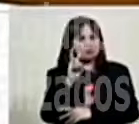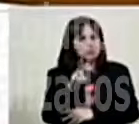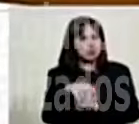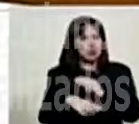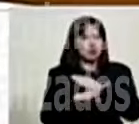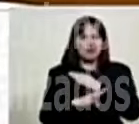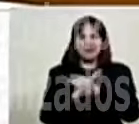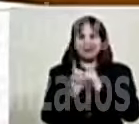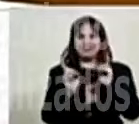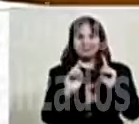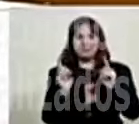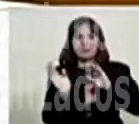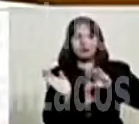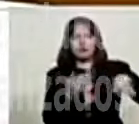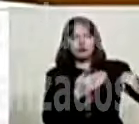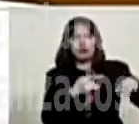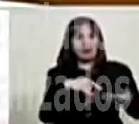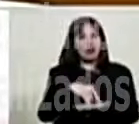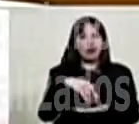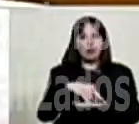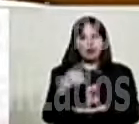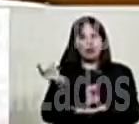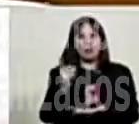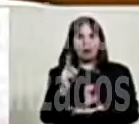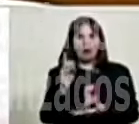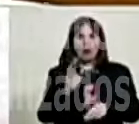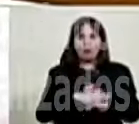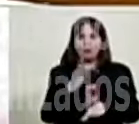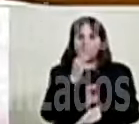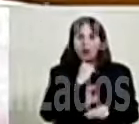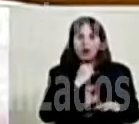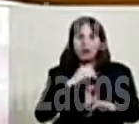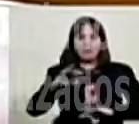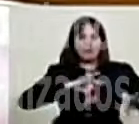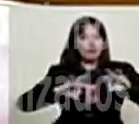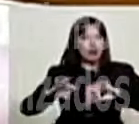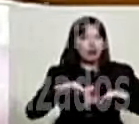todavía desecharon la idea de hacerlo en Carabobo. Porque no estaban preparados.